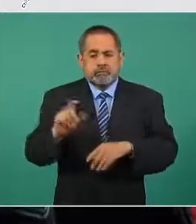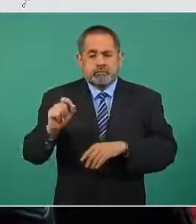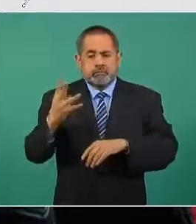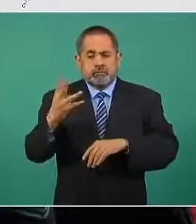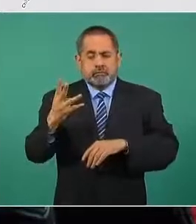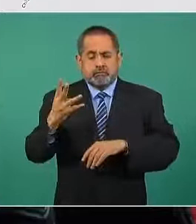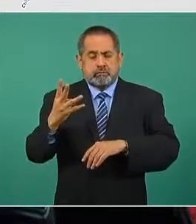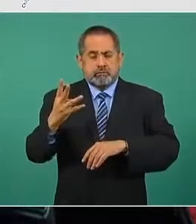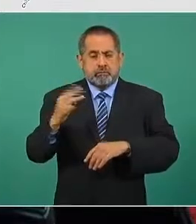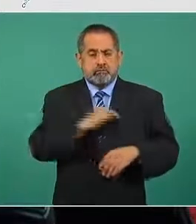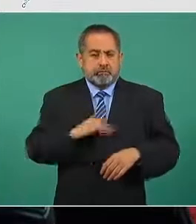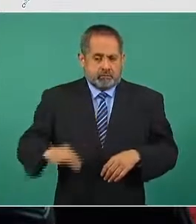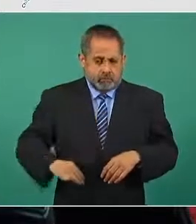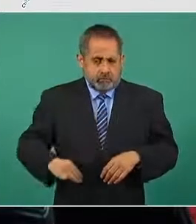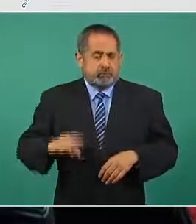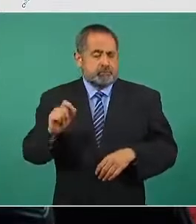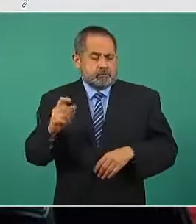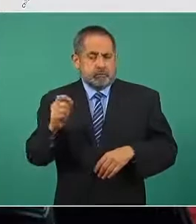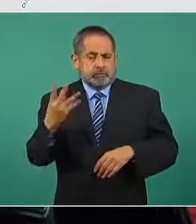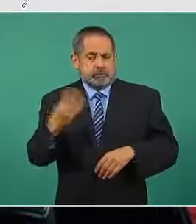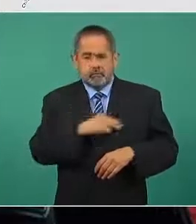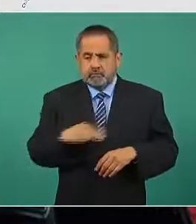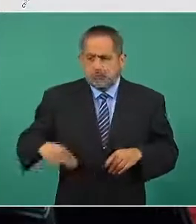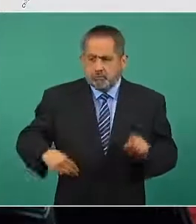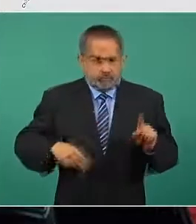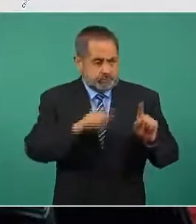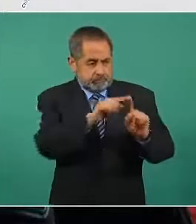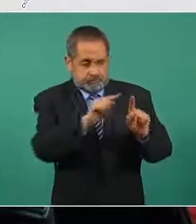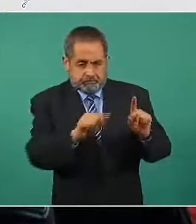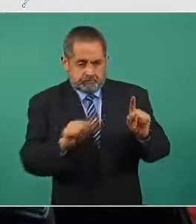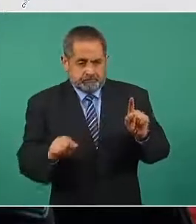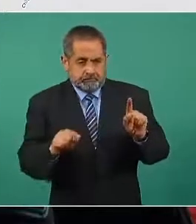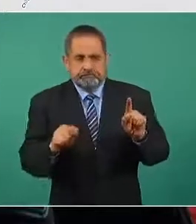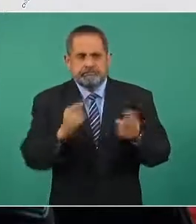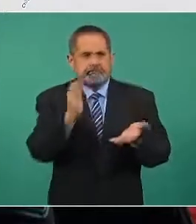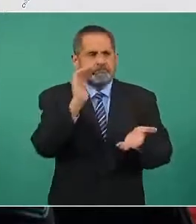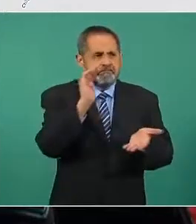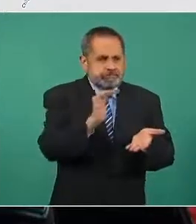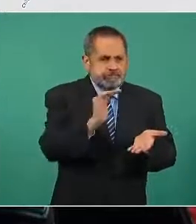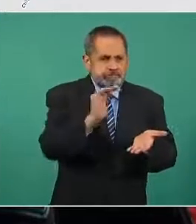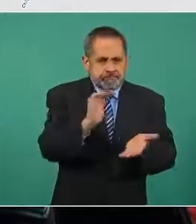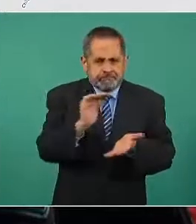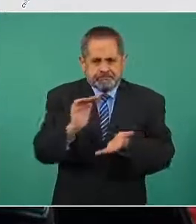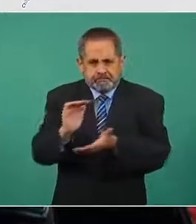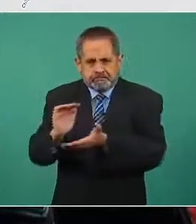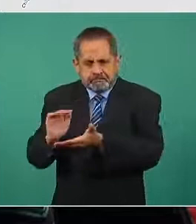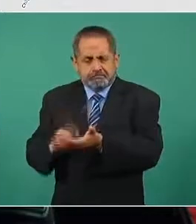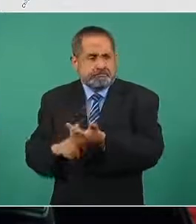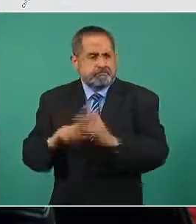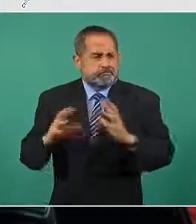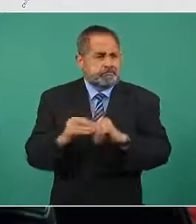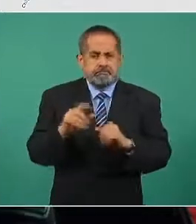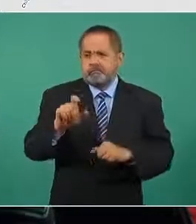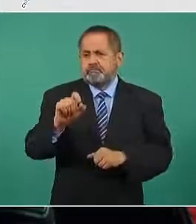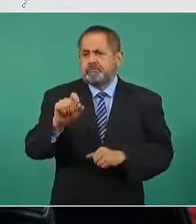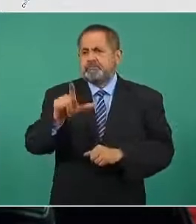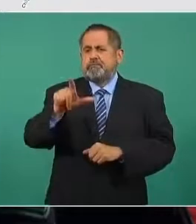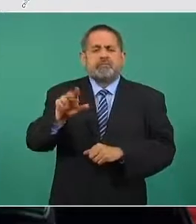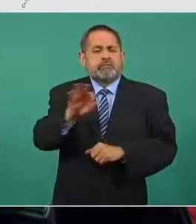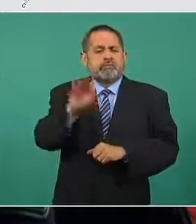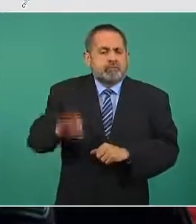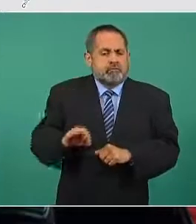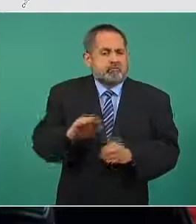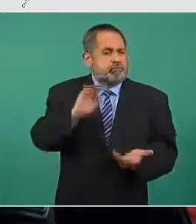24 municipios se registró una disminución de 27 por ciento en promedio